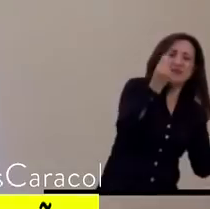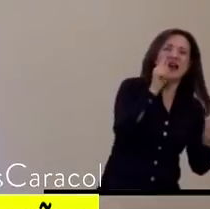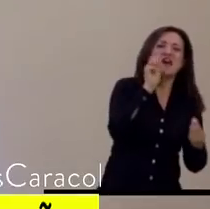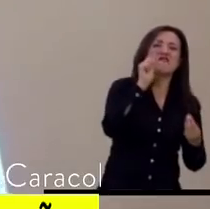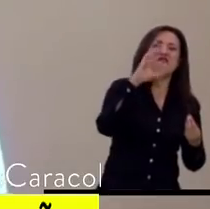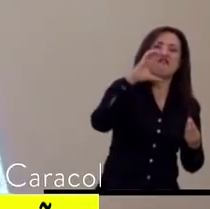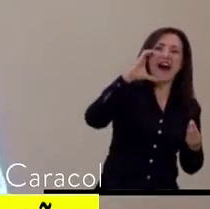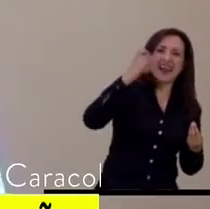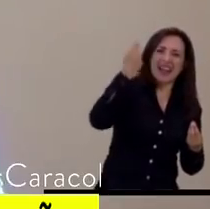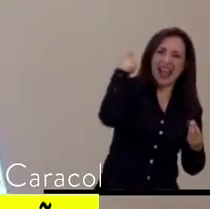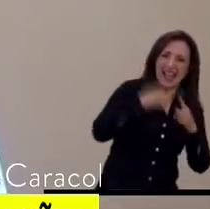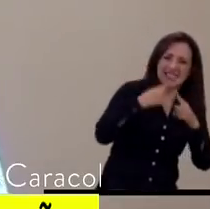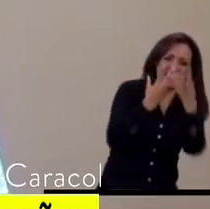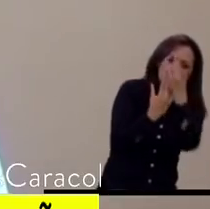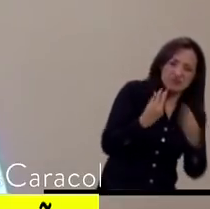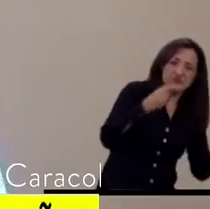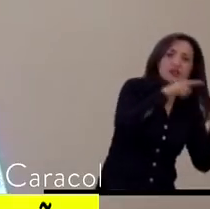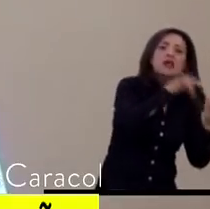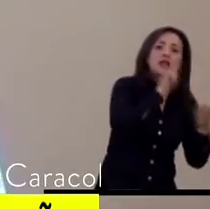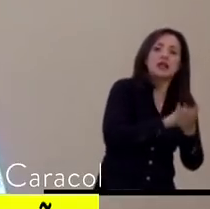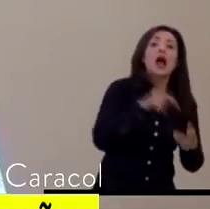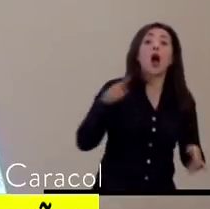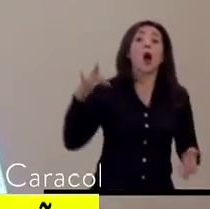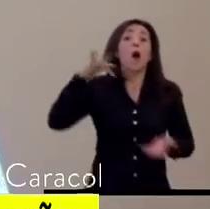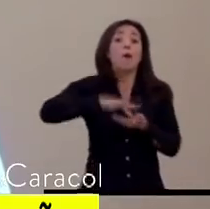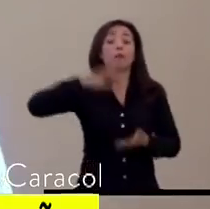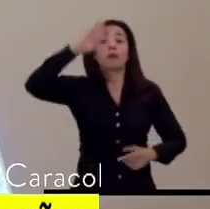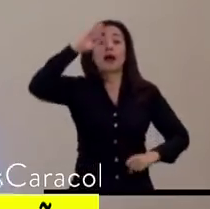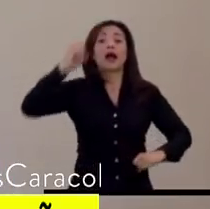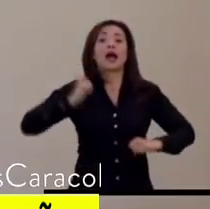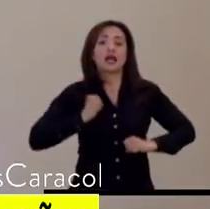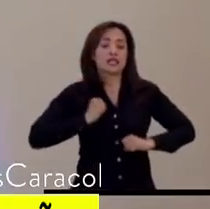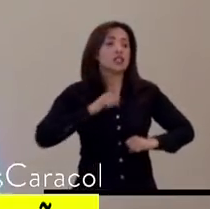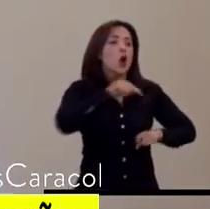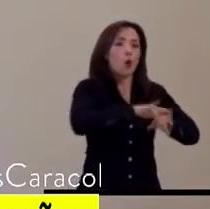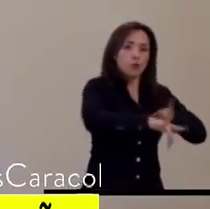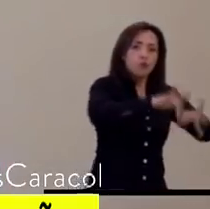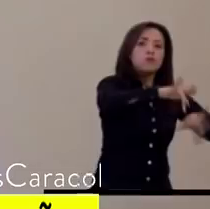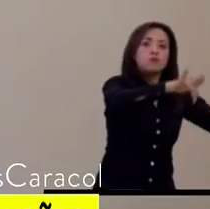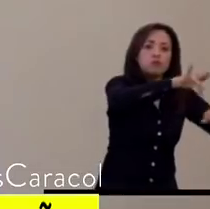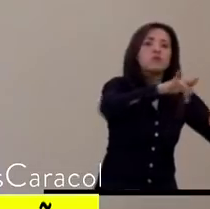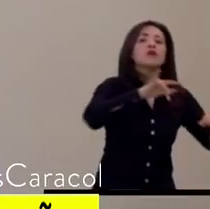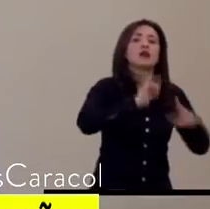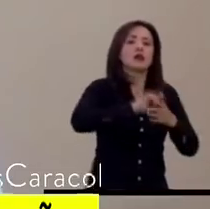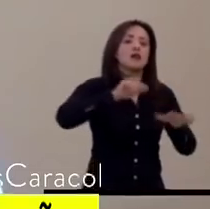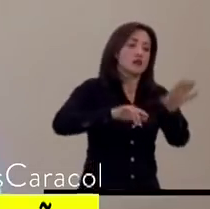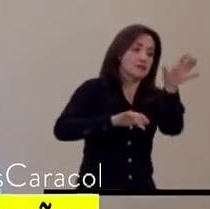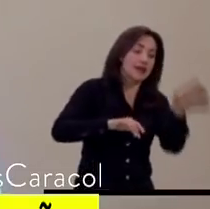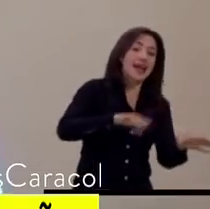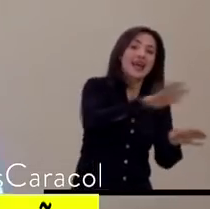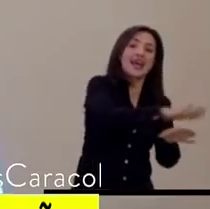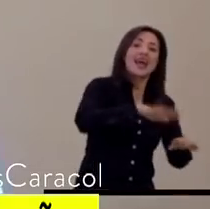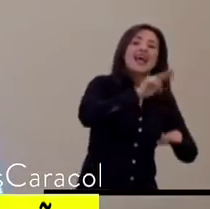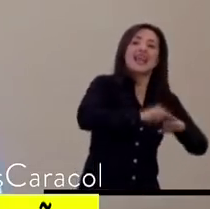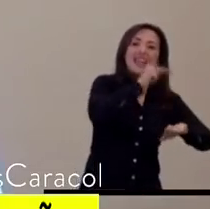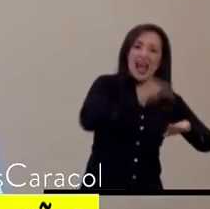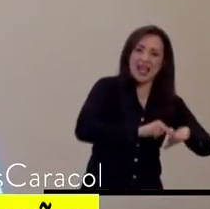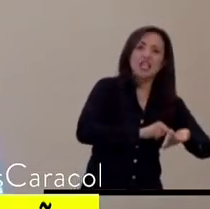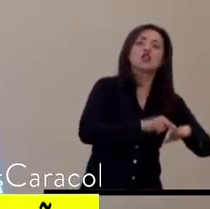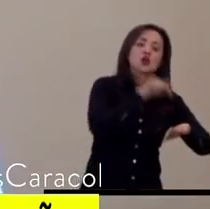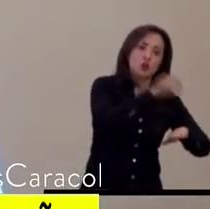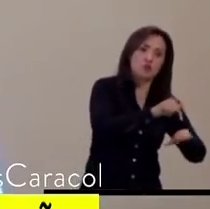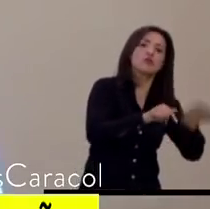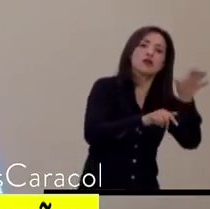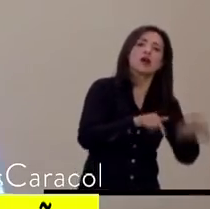Parque P, en este territorio en particular del Ejército de Liberación Nacional y algunos otros sectores del departamento de Nariño por parte de las que se